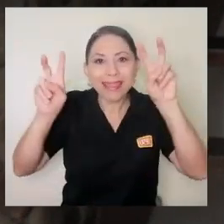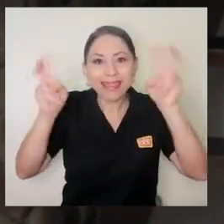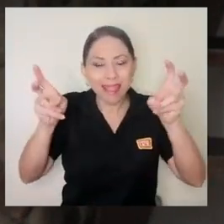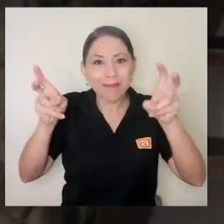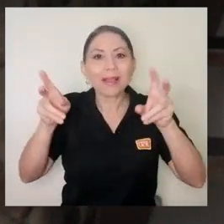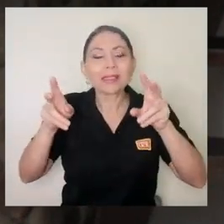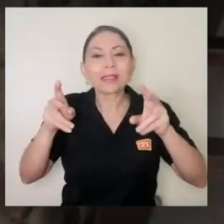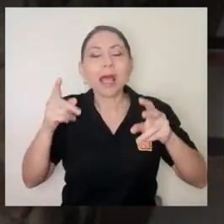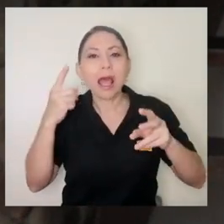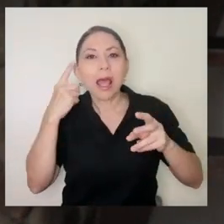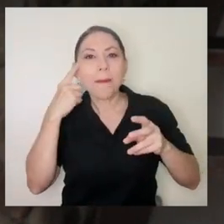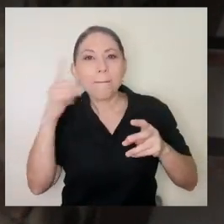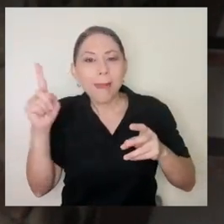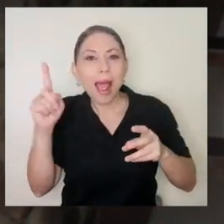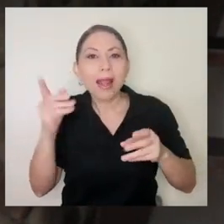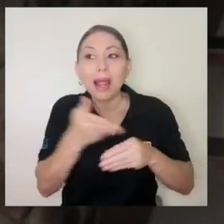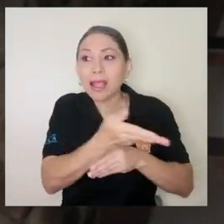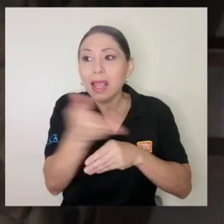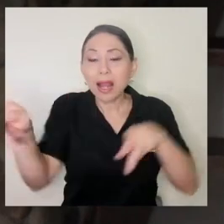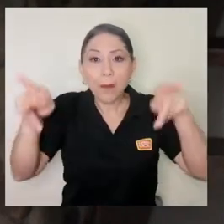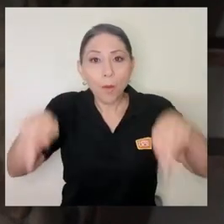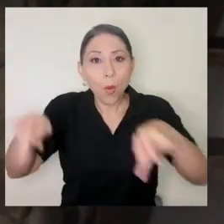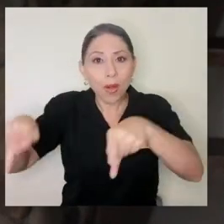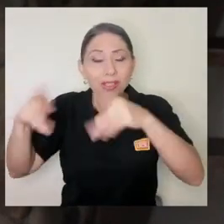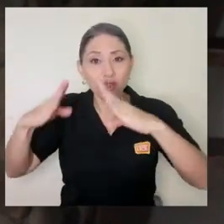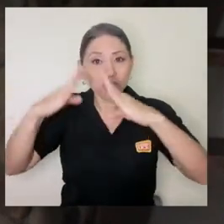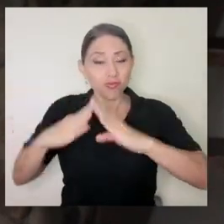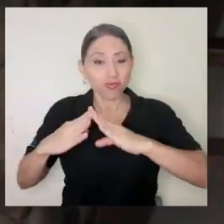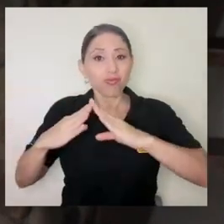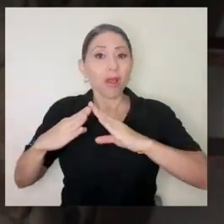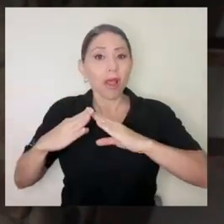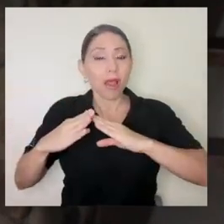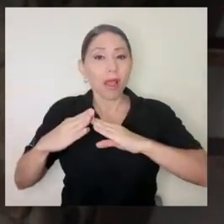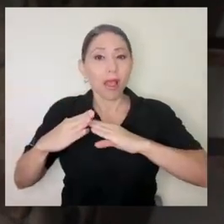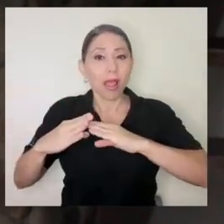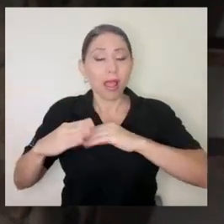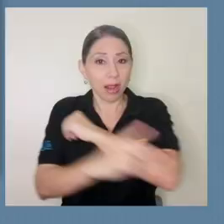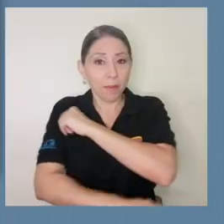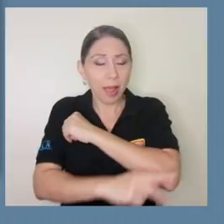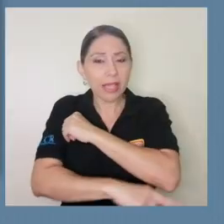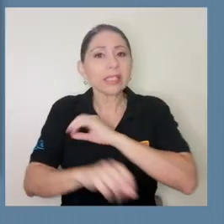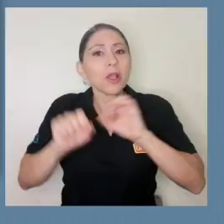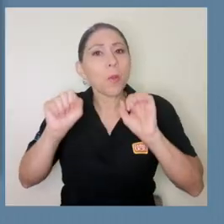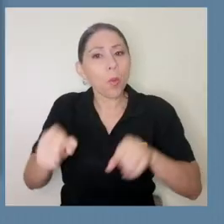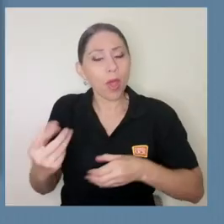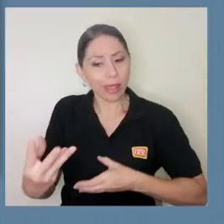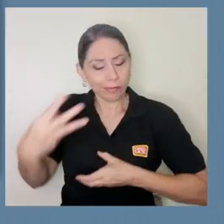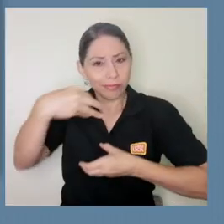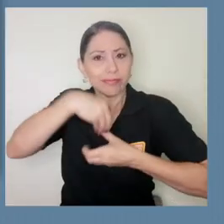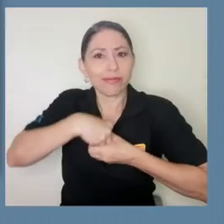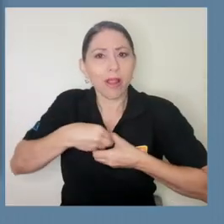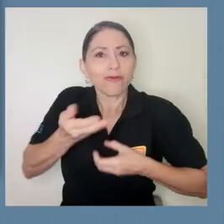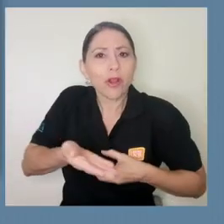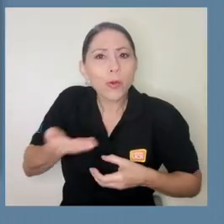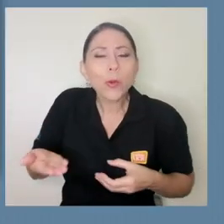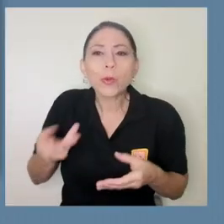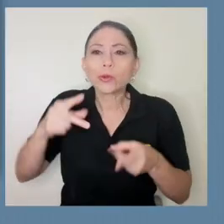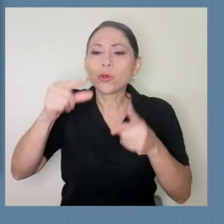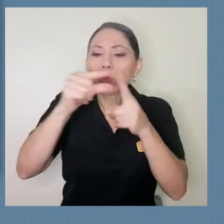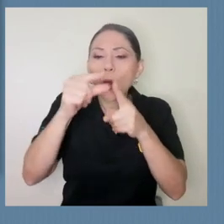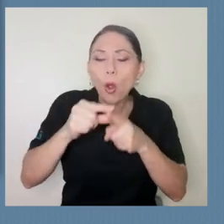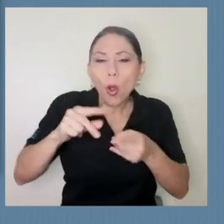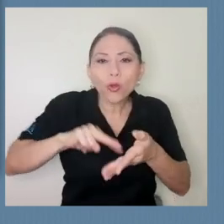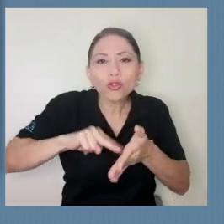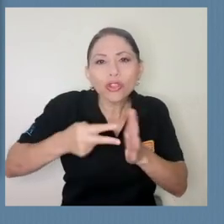a facilitarle a la población nacional recursos ya sea conceptuales ya sea digamos de